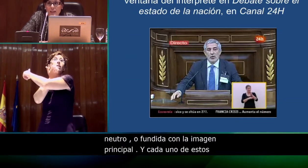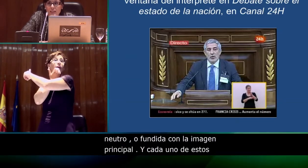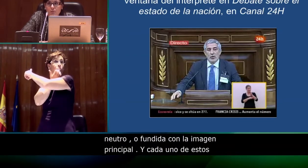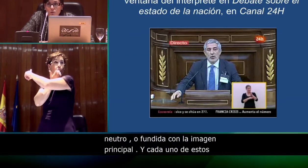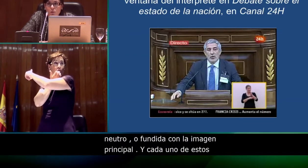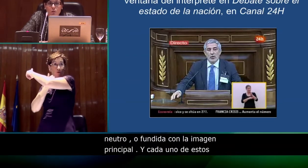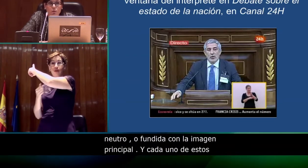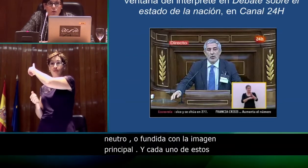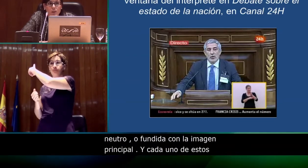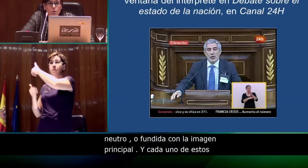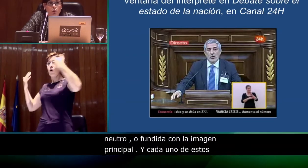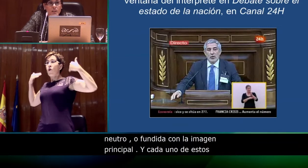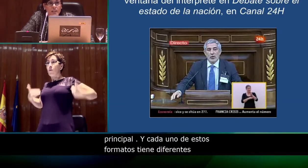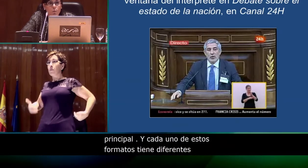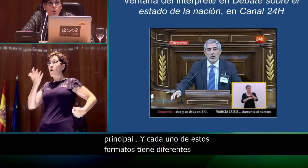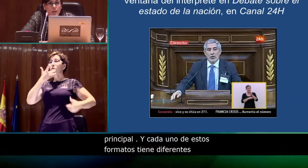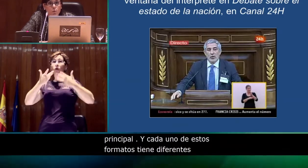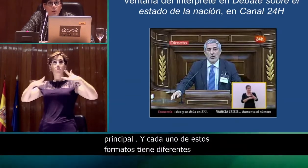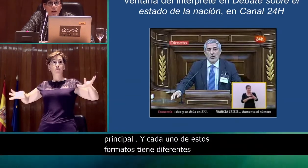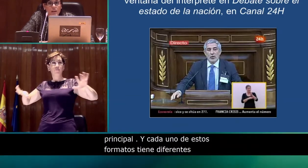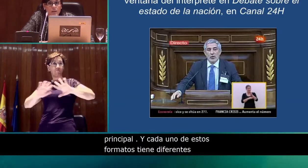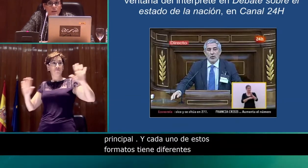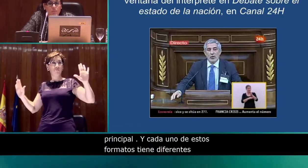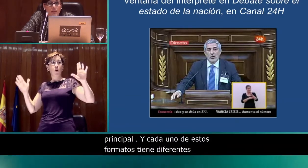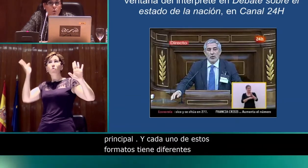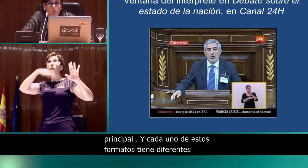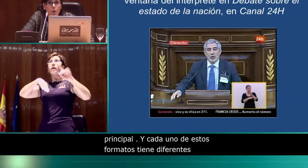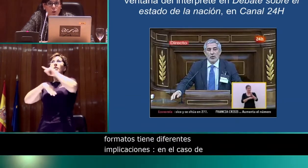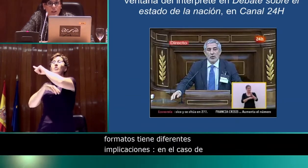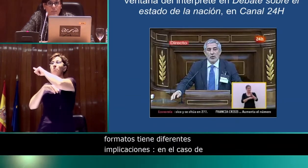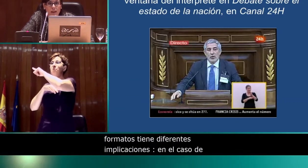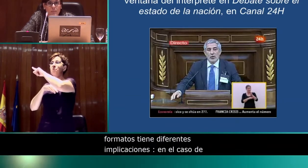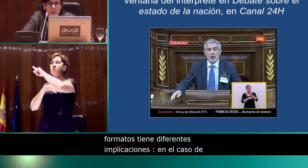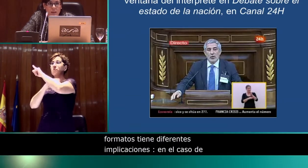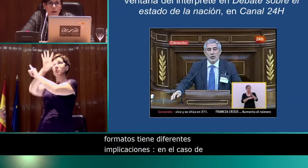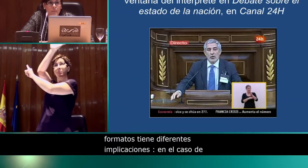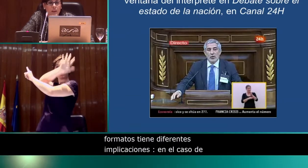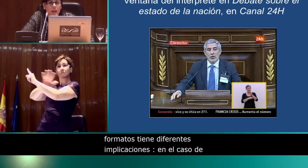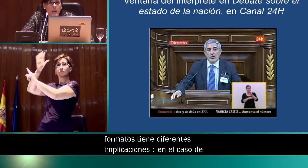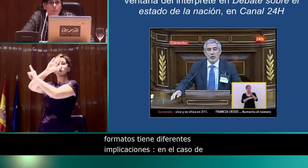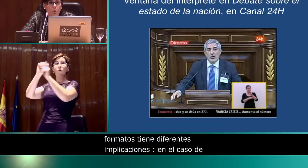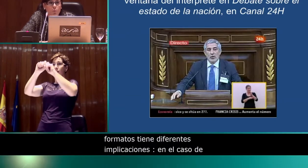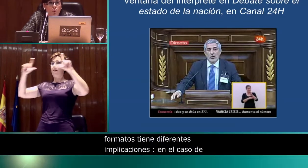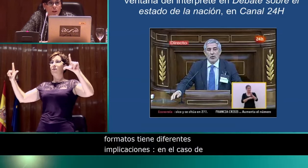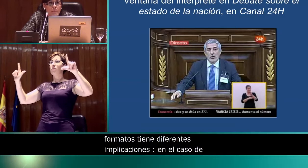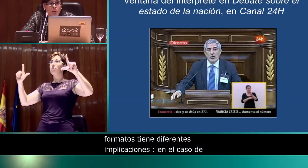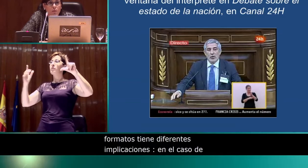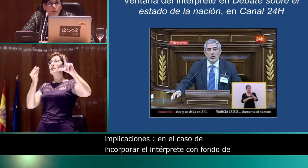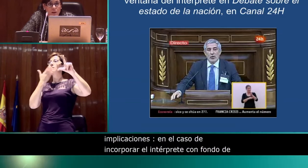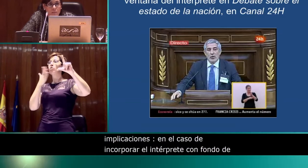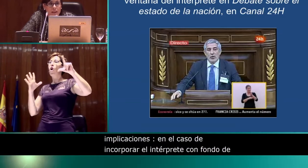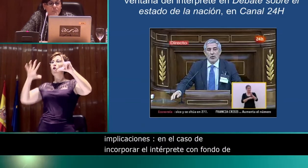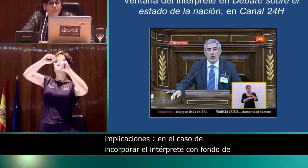a ese fondo de color neutro, se está ocultando una mayor proporción de la imagen principal. Pero, como elemento